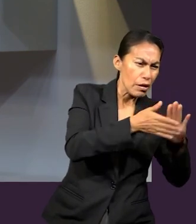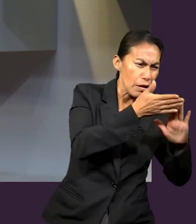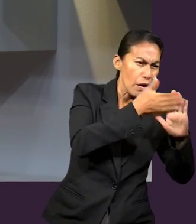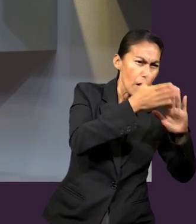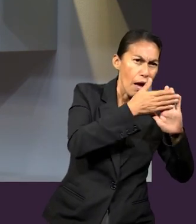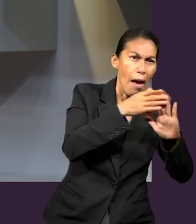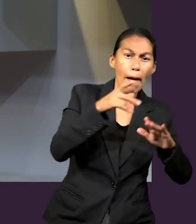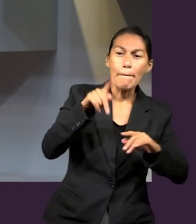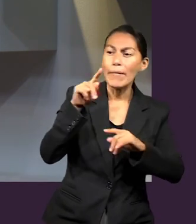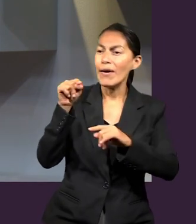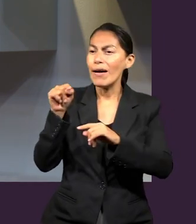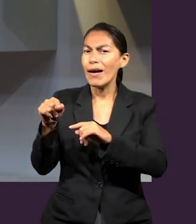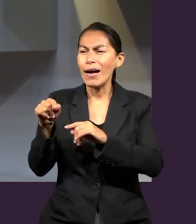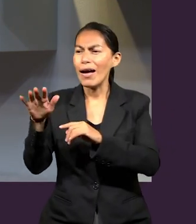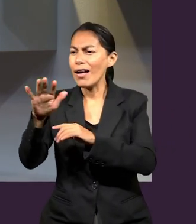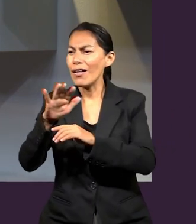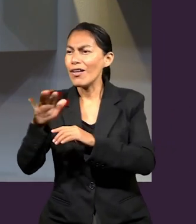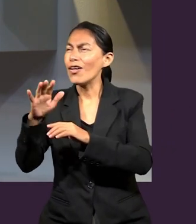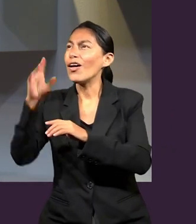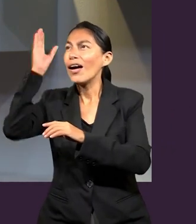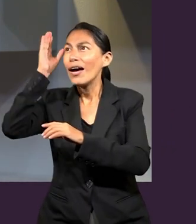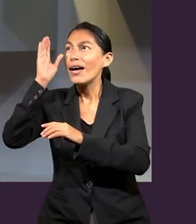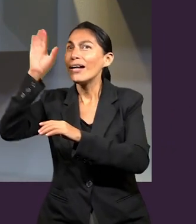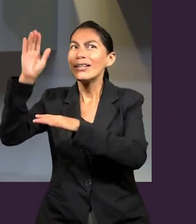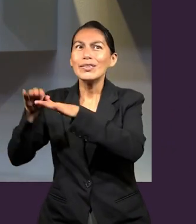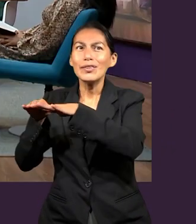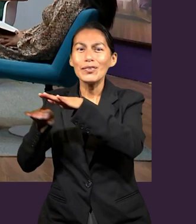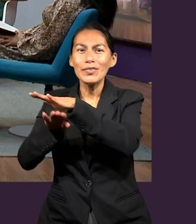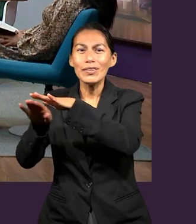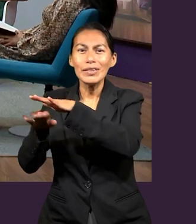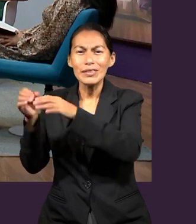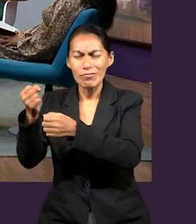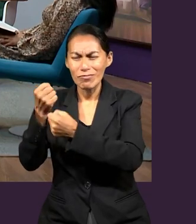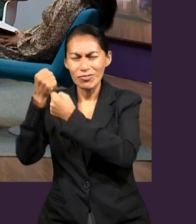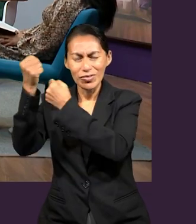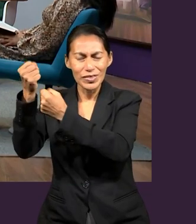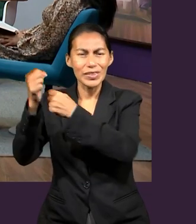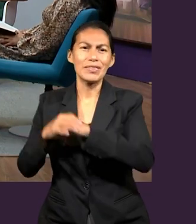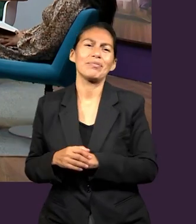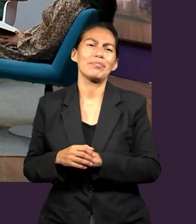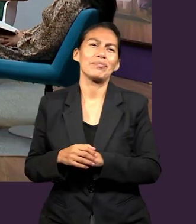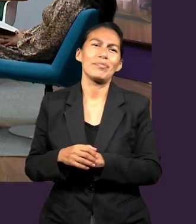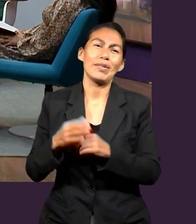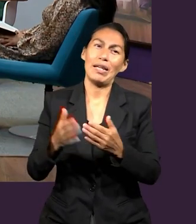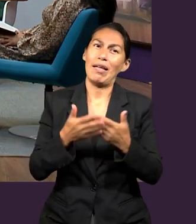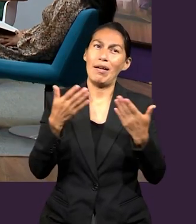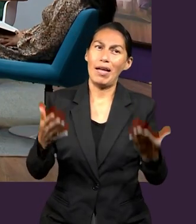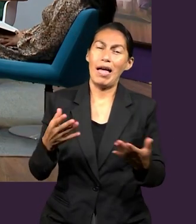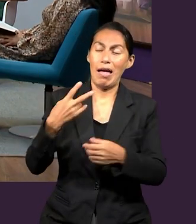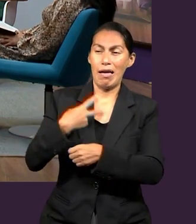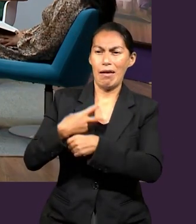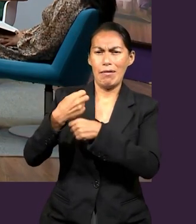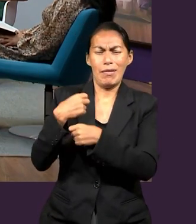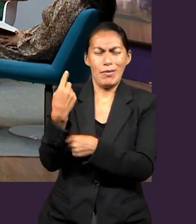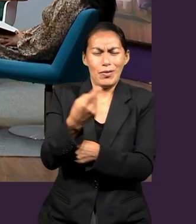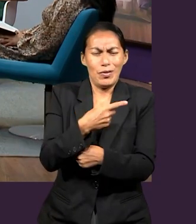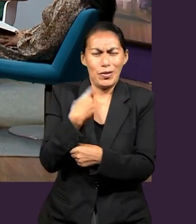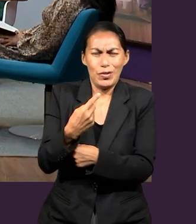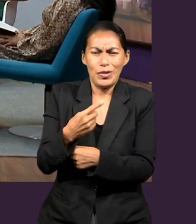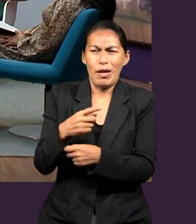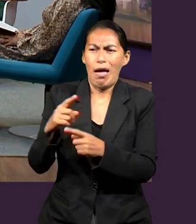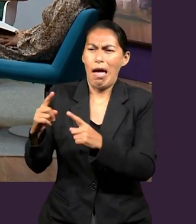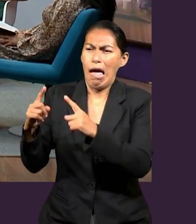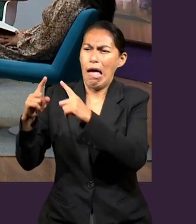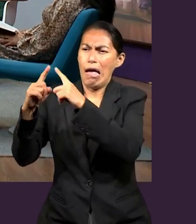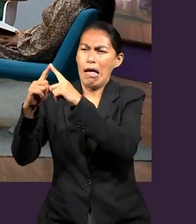apóstol Pablo dice, Bueno, es que esa fe que nos une, la cruz que hizo el sacrificio por todos nosotros, ahora nos invitan